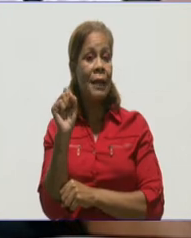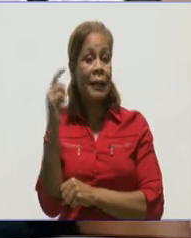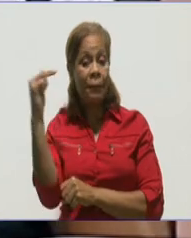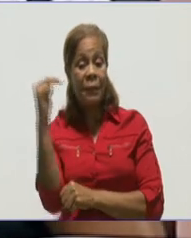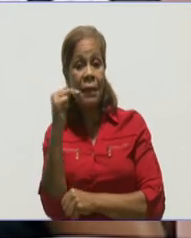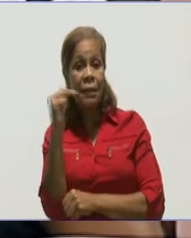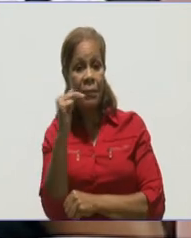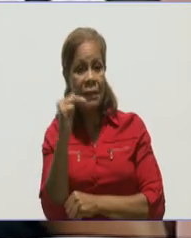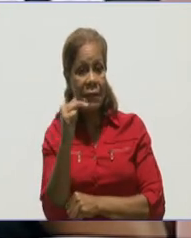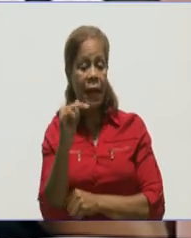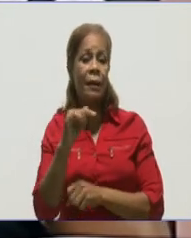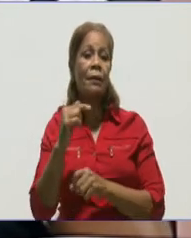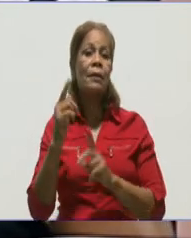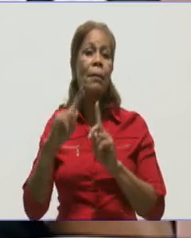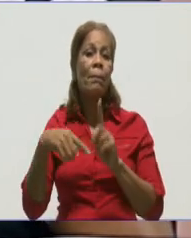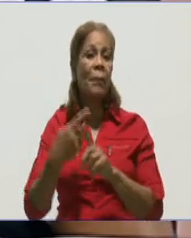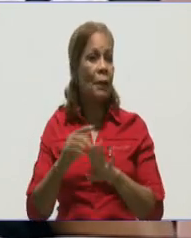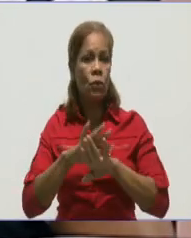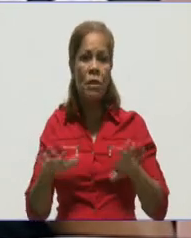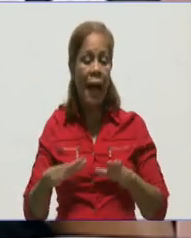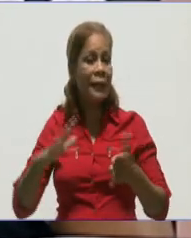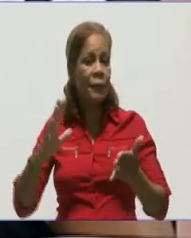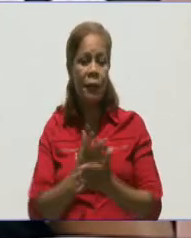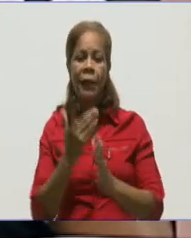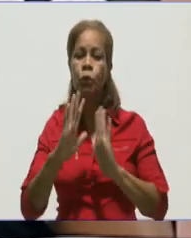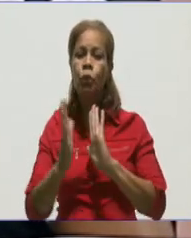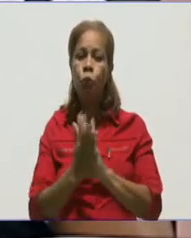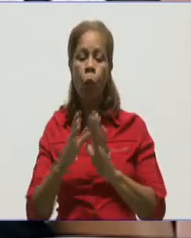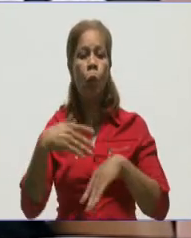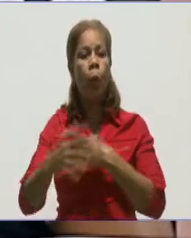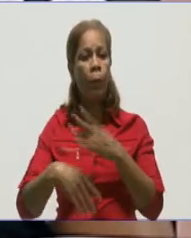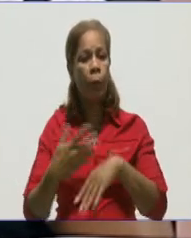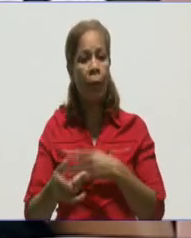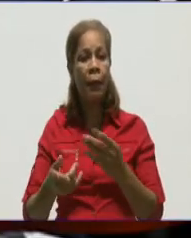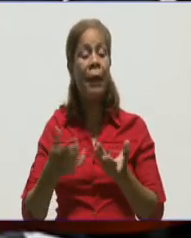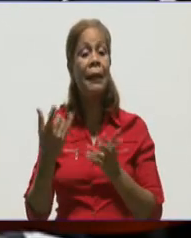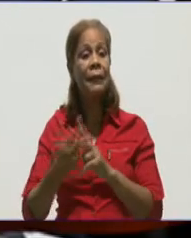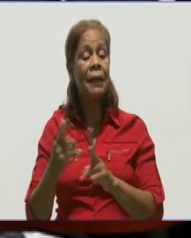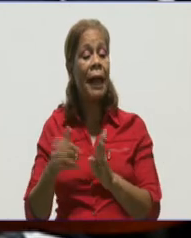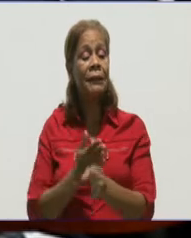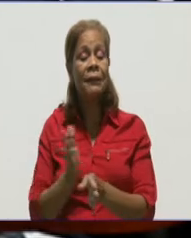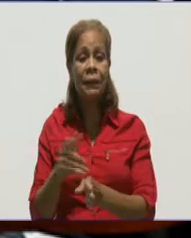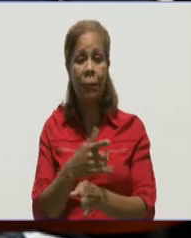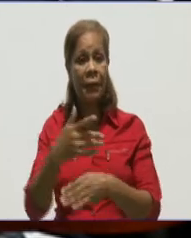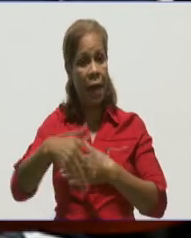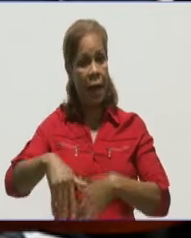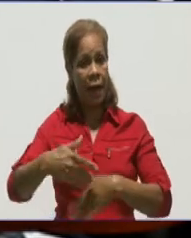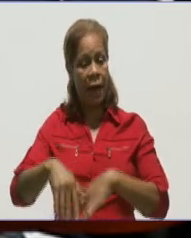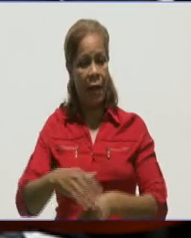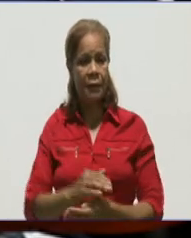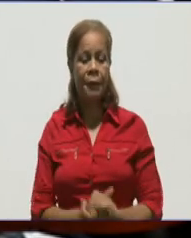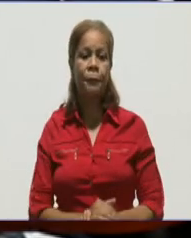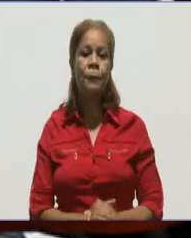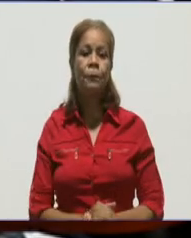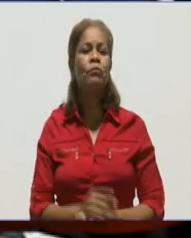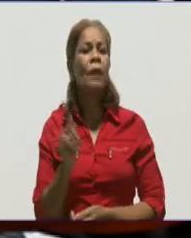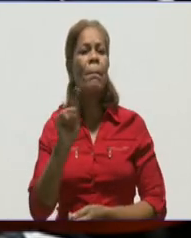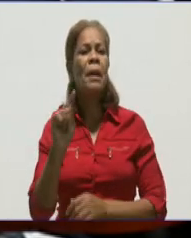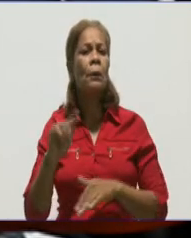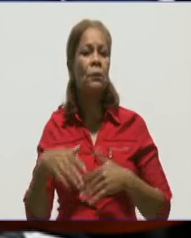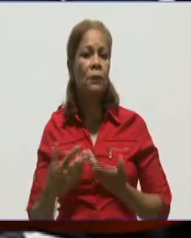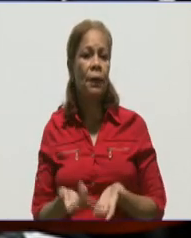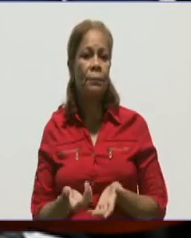y erradicar de una vez por todas el tema de la COVID-19 en la provincia. Nérico, ¿cuáles son, desde el punto de vista